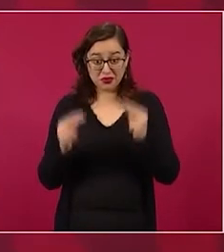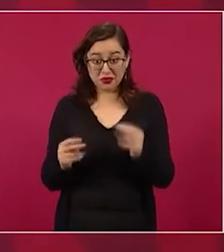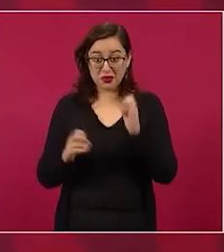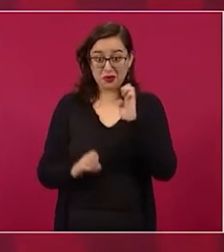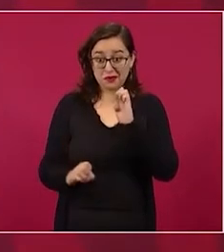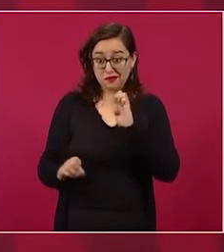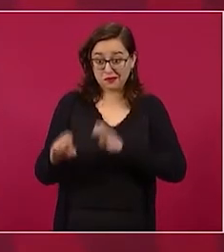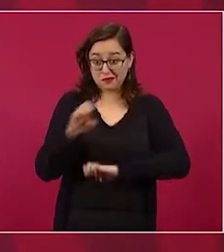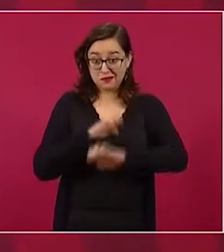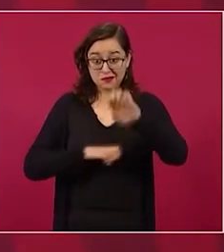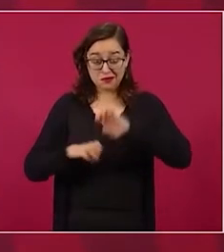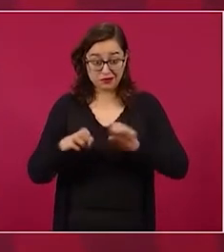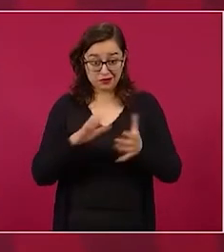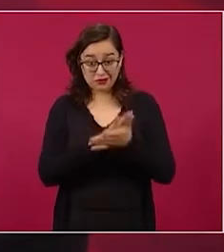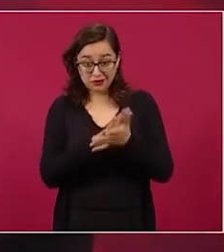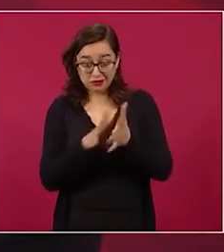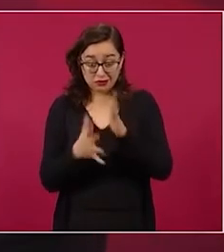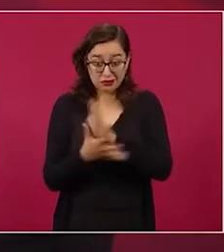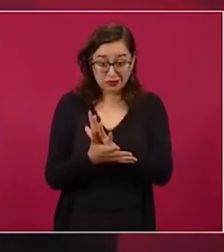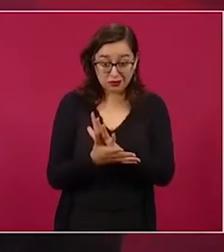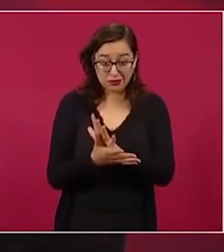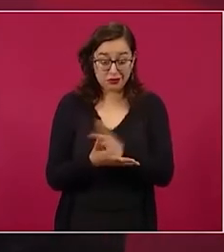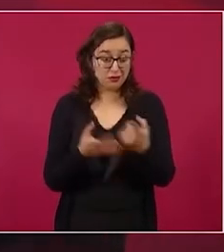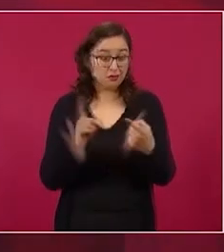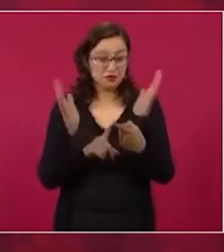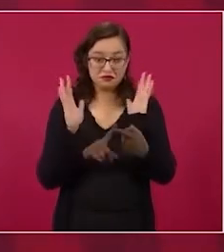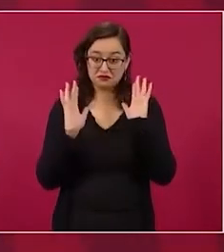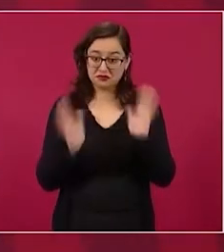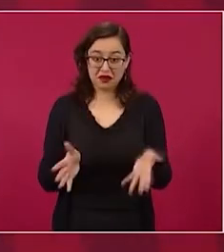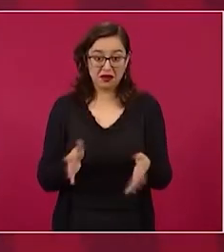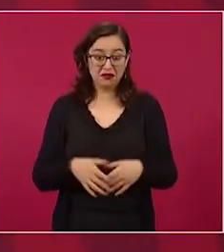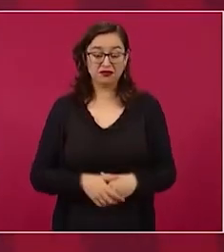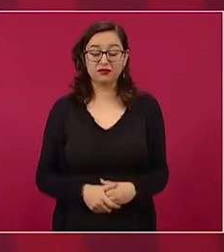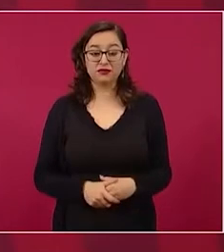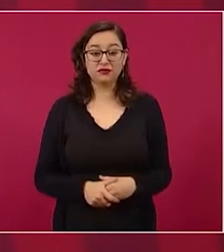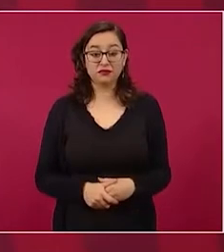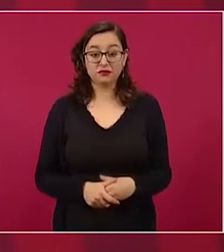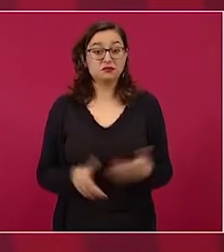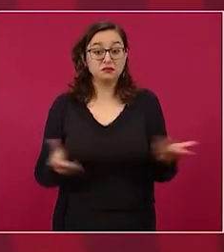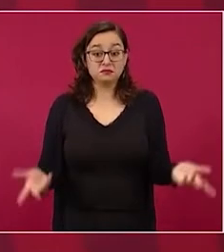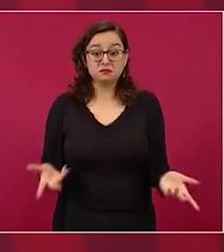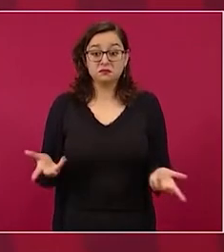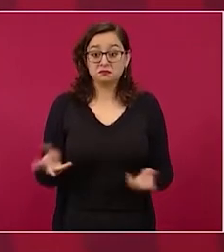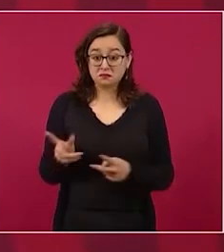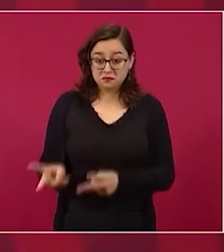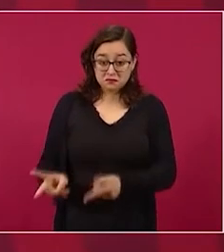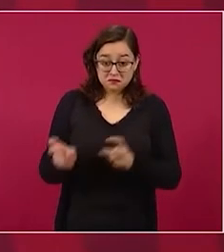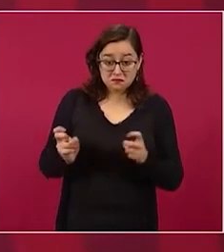de Iberdrola, de OHL, el saqueo que había,